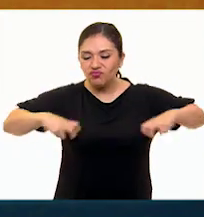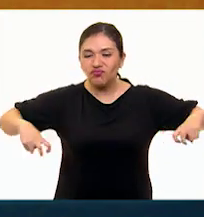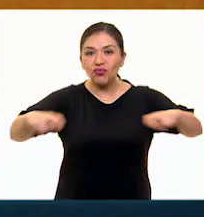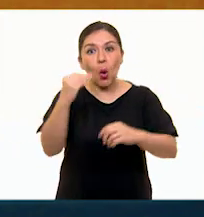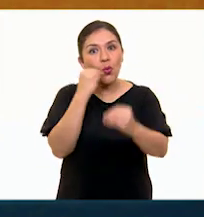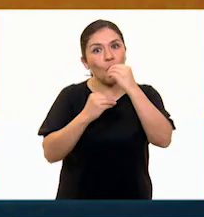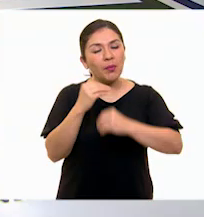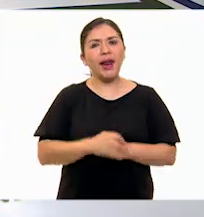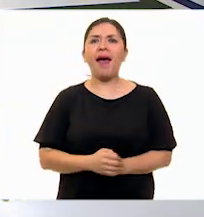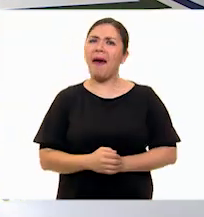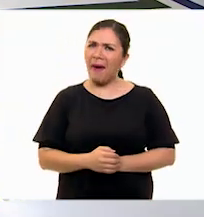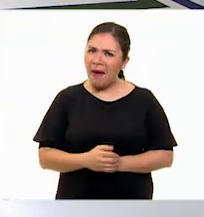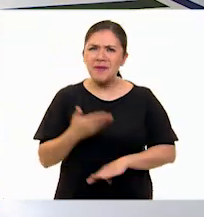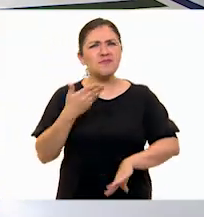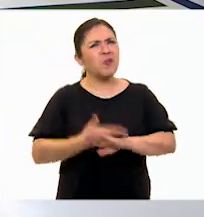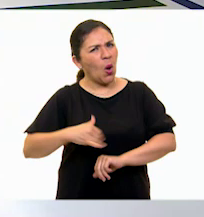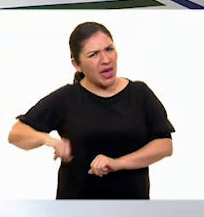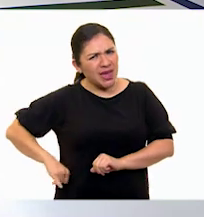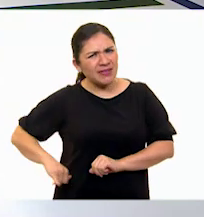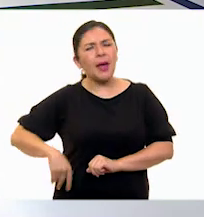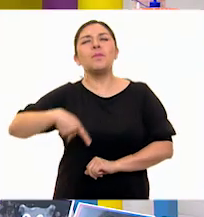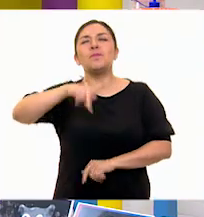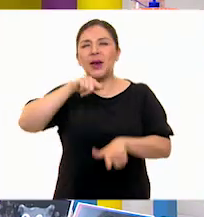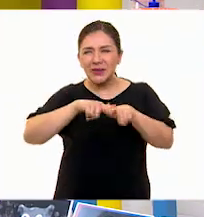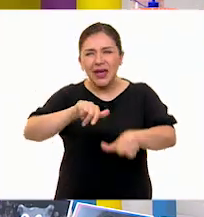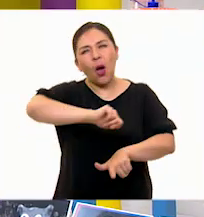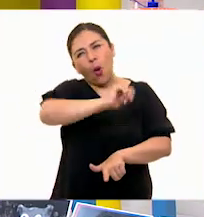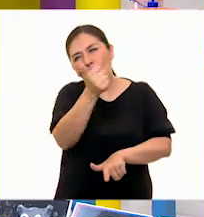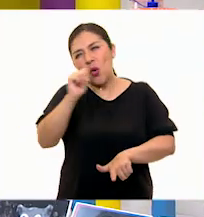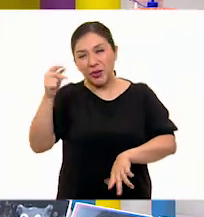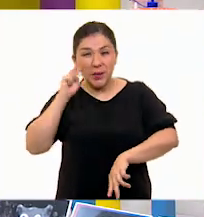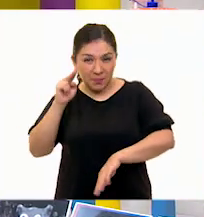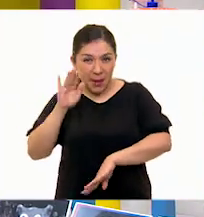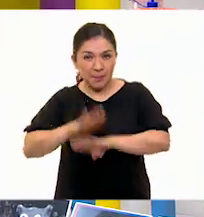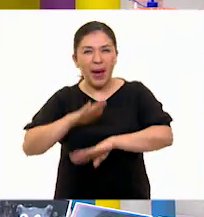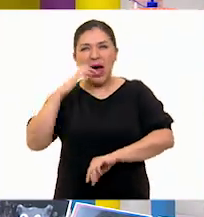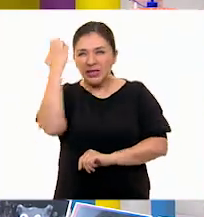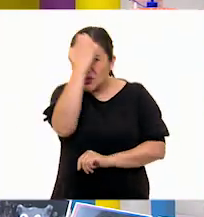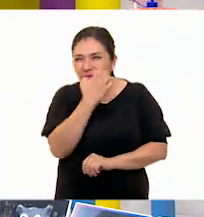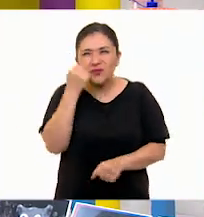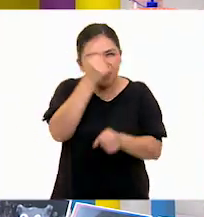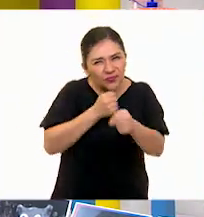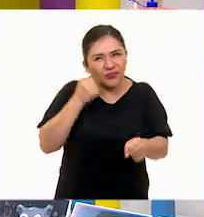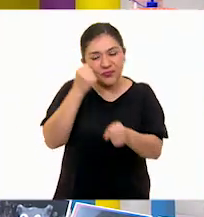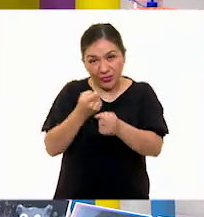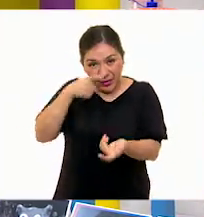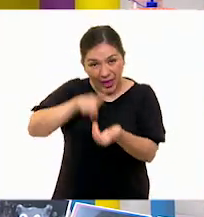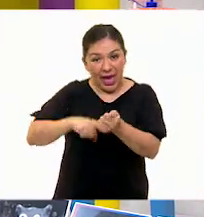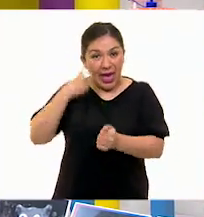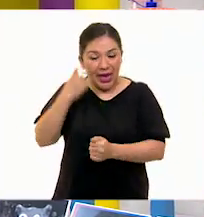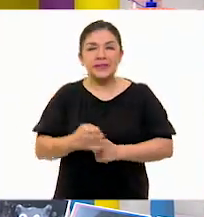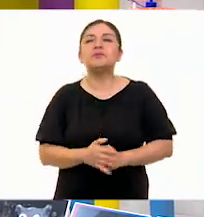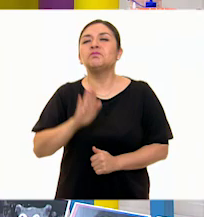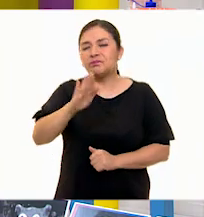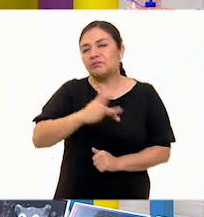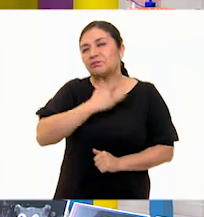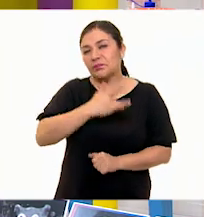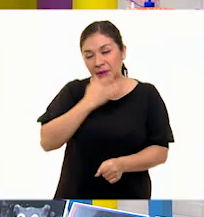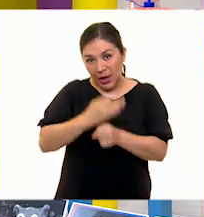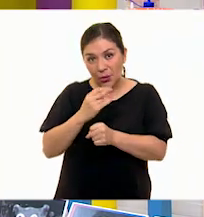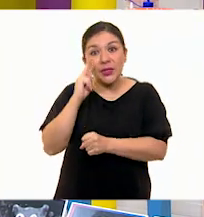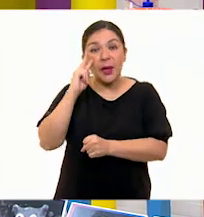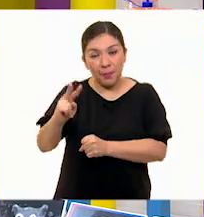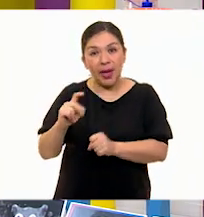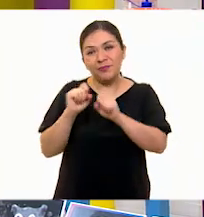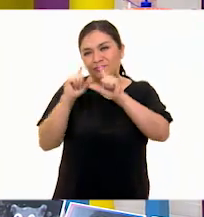Pues, qué interesante. Oye, pero vamos a seguir viendo más esculturas y explorando más este mundo de las esculturas. ¿Qué te parece si vamos a